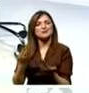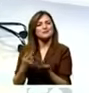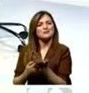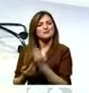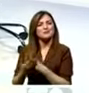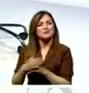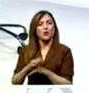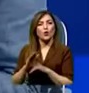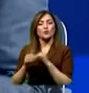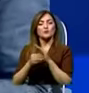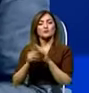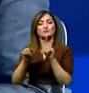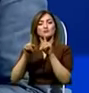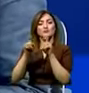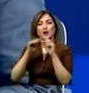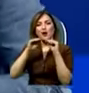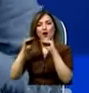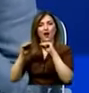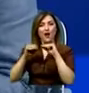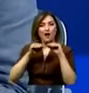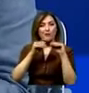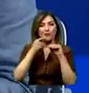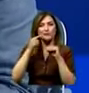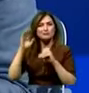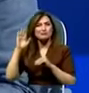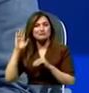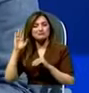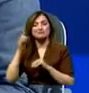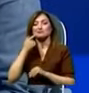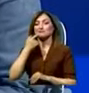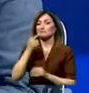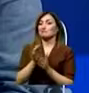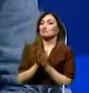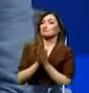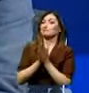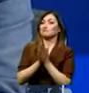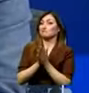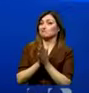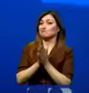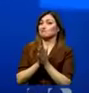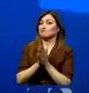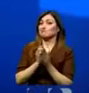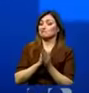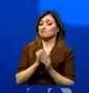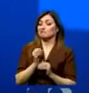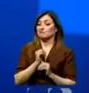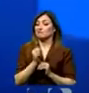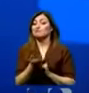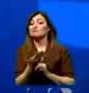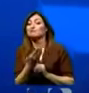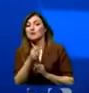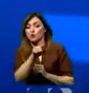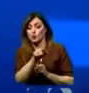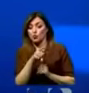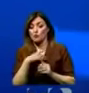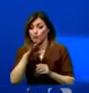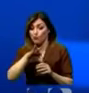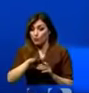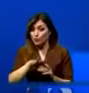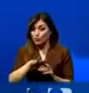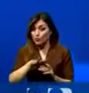a insistir porque lo que se rumorea, Ministra, es que aquí se está pidiendo cosas a cambio. Espera, este gobierno no va a comprar votos.